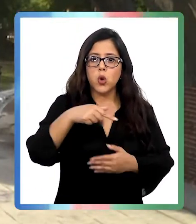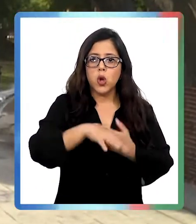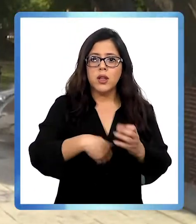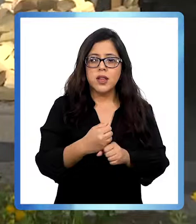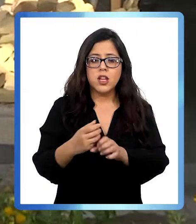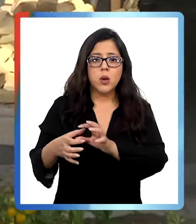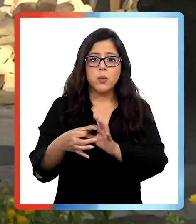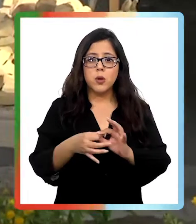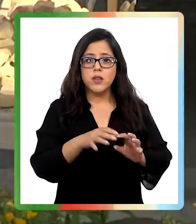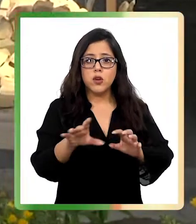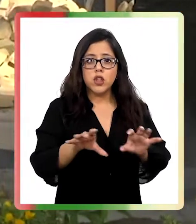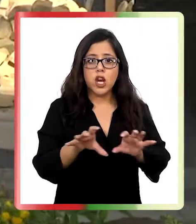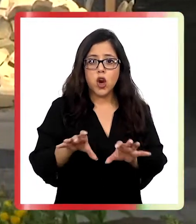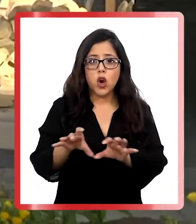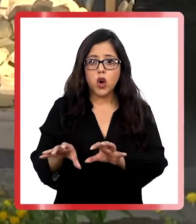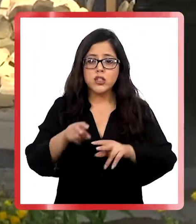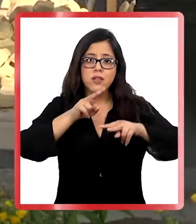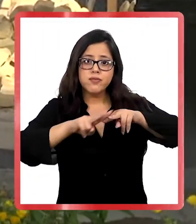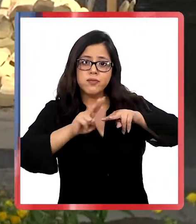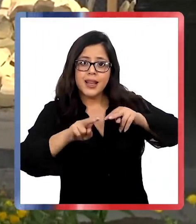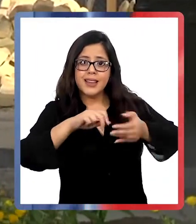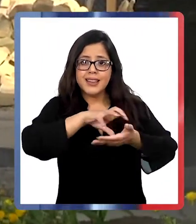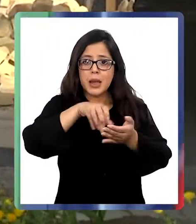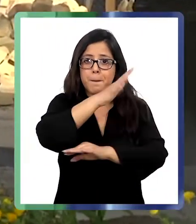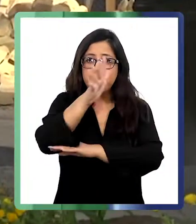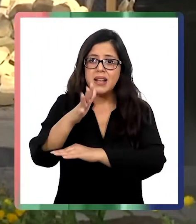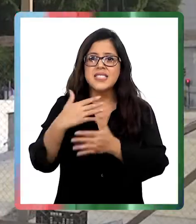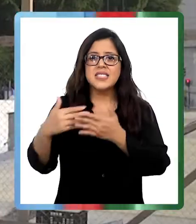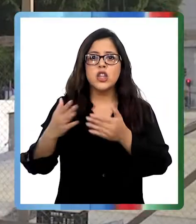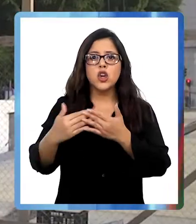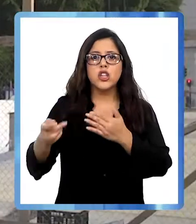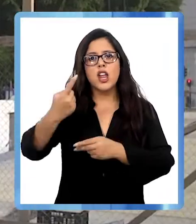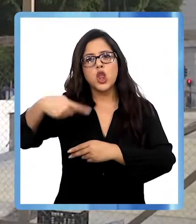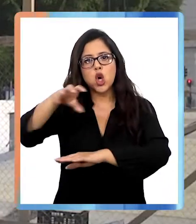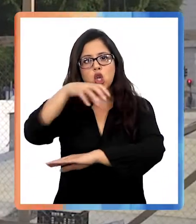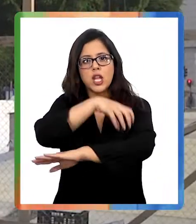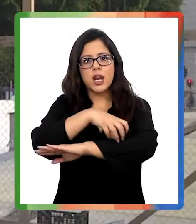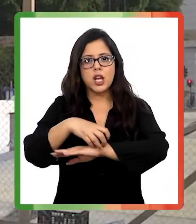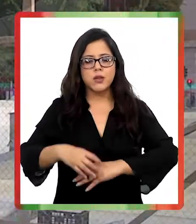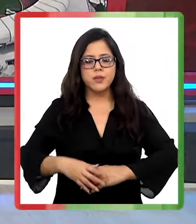que los productos utilizados en su mantenimiento provienen desde fuera de la región.